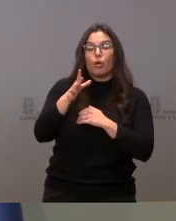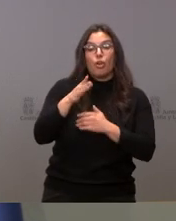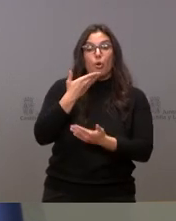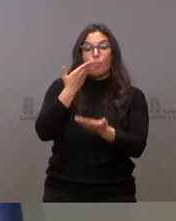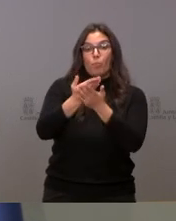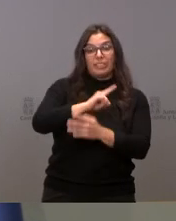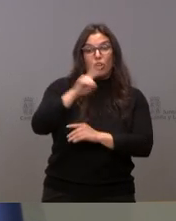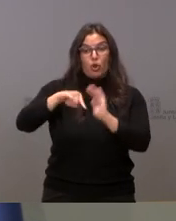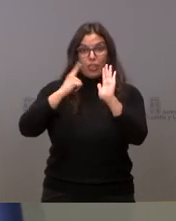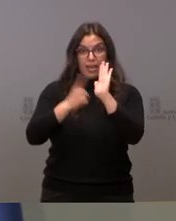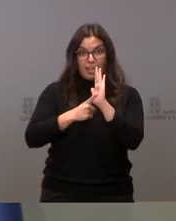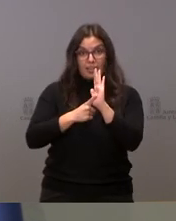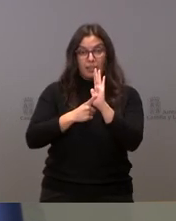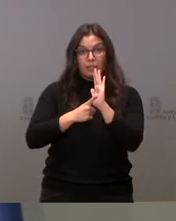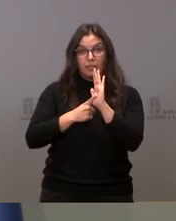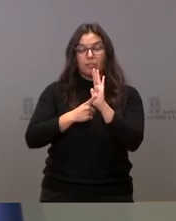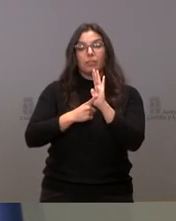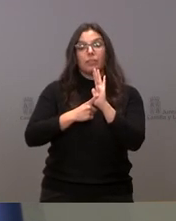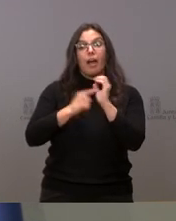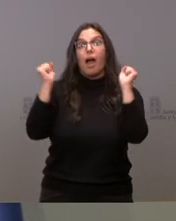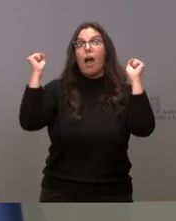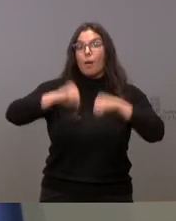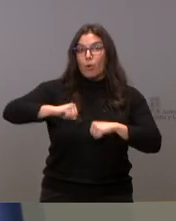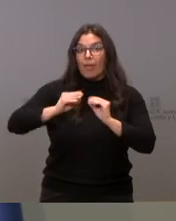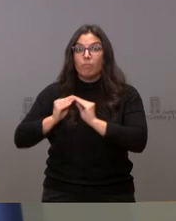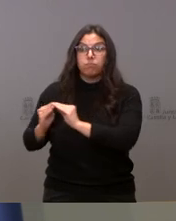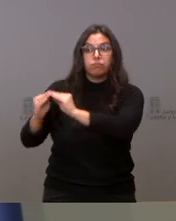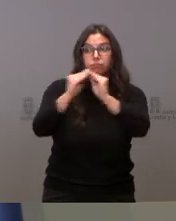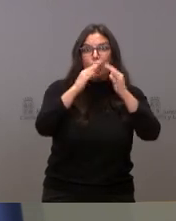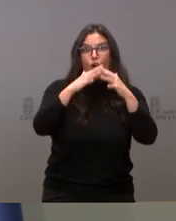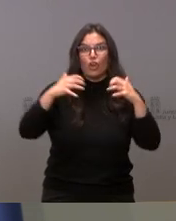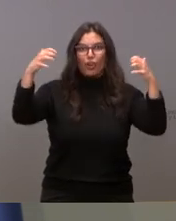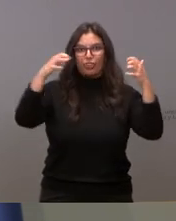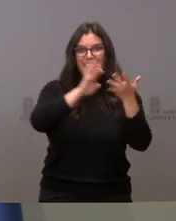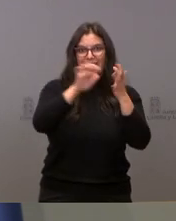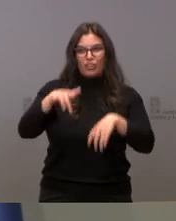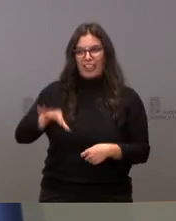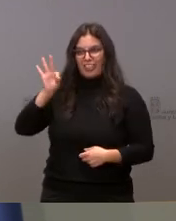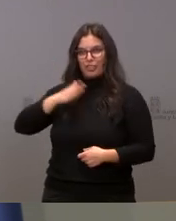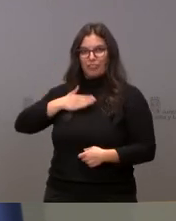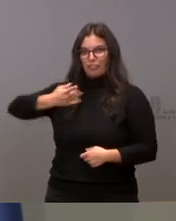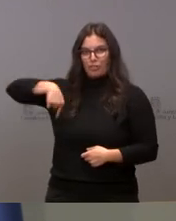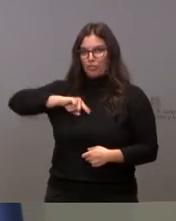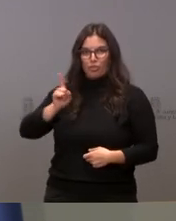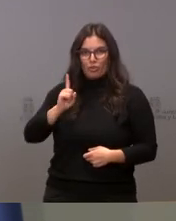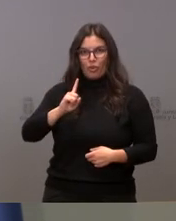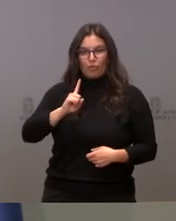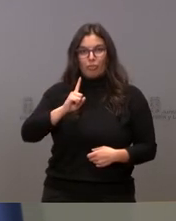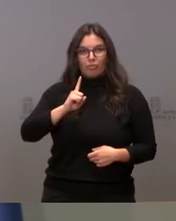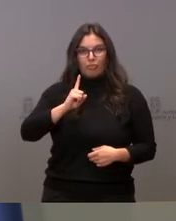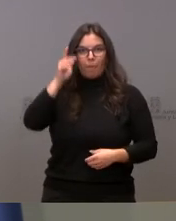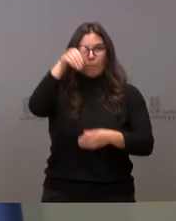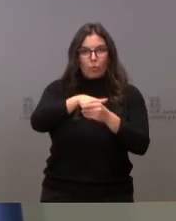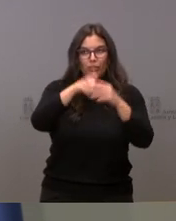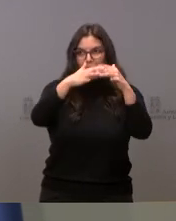aprobada por unanimidad en las Cortes de Castilla y León. Insisto que quienes tienen que dar